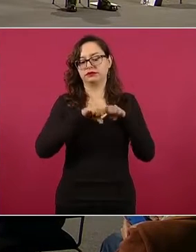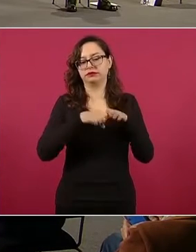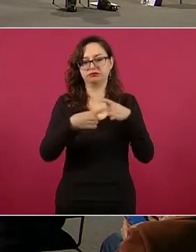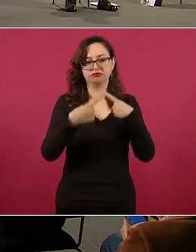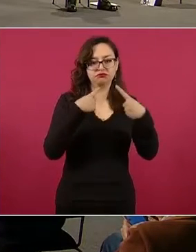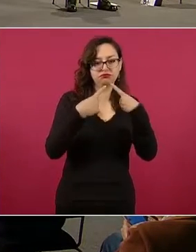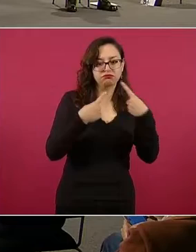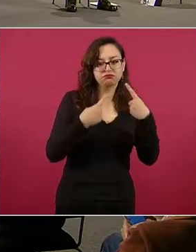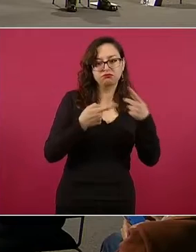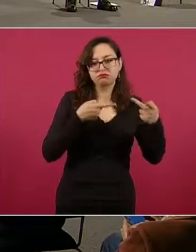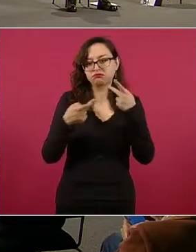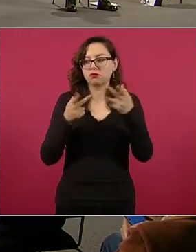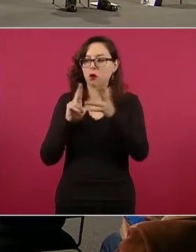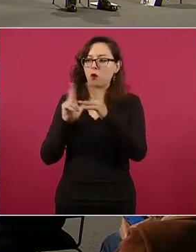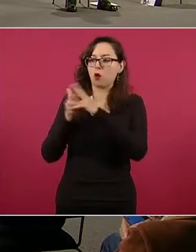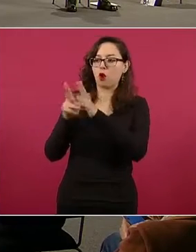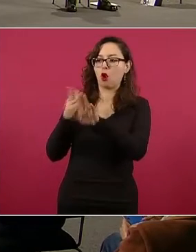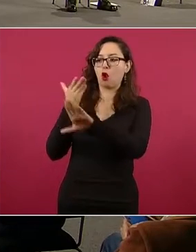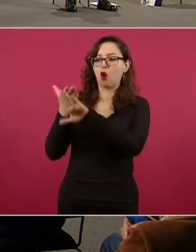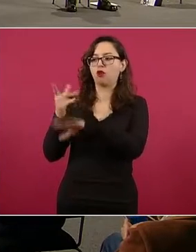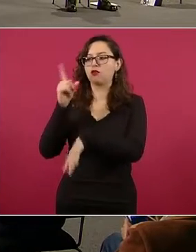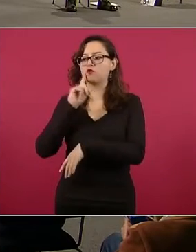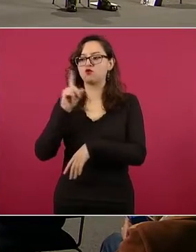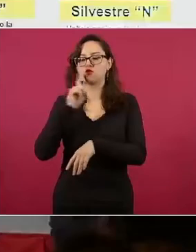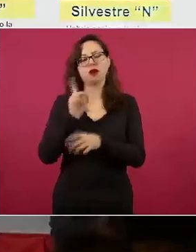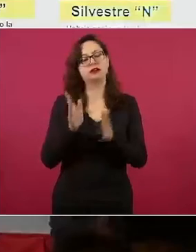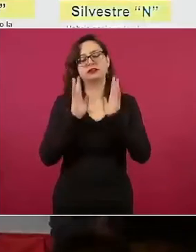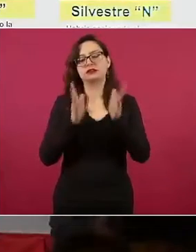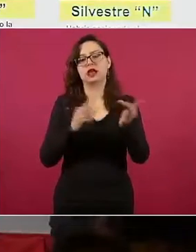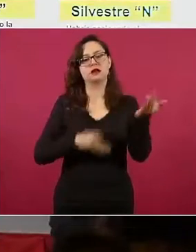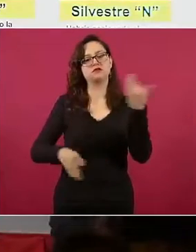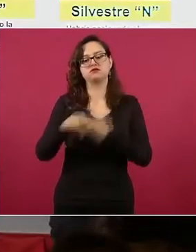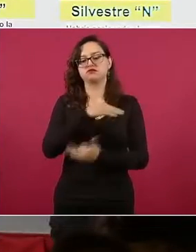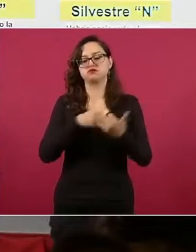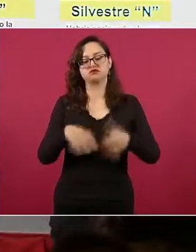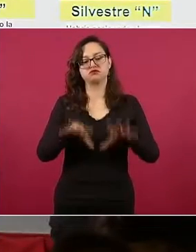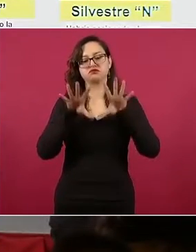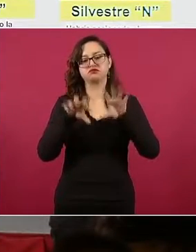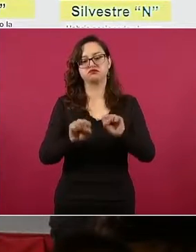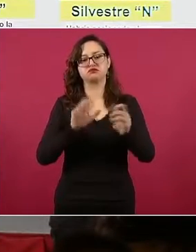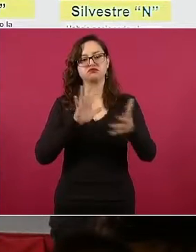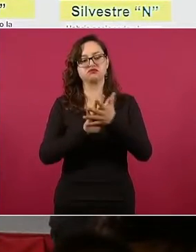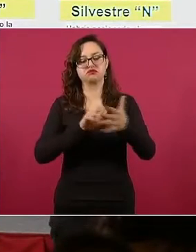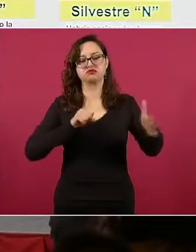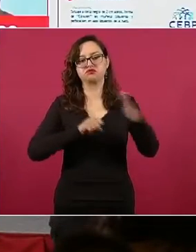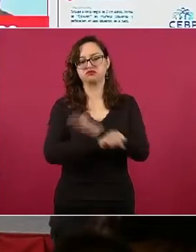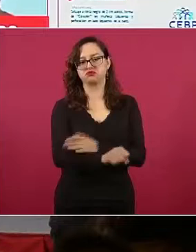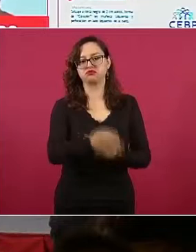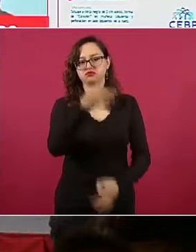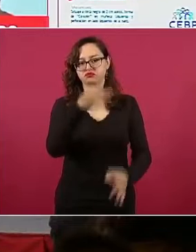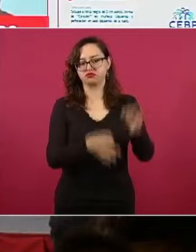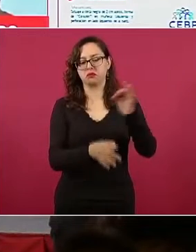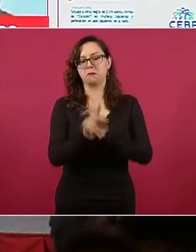ocultamiento y el autor intelectual, todos ya vinculados a proceso penal. Siguiente.